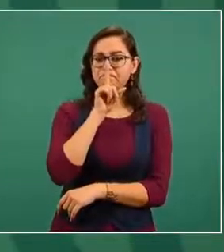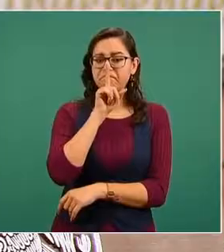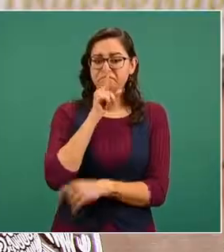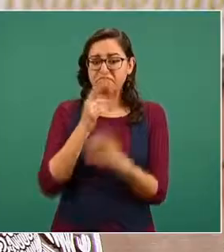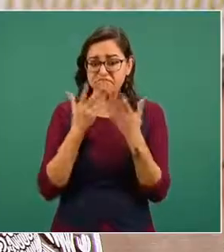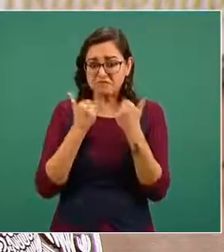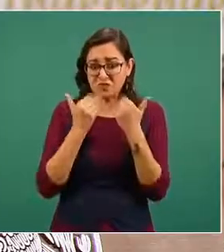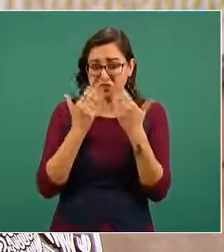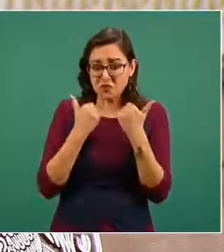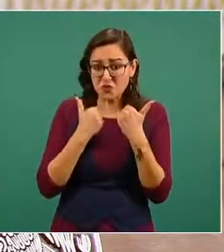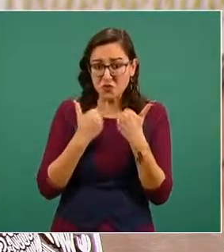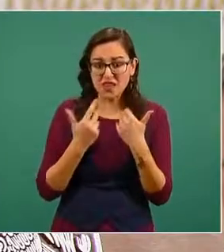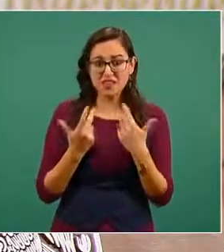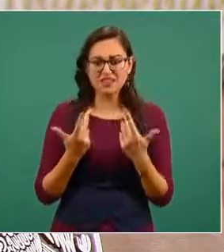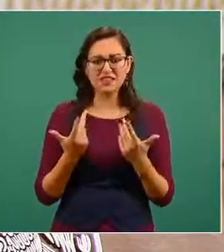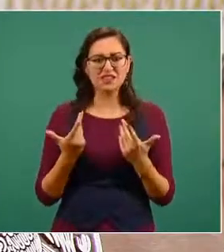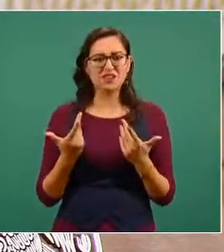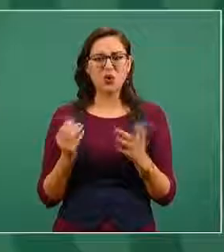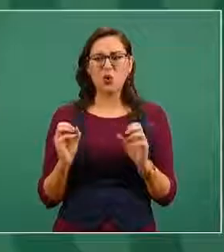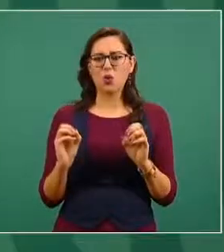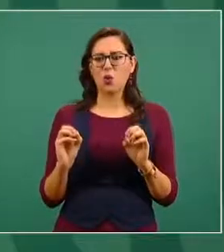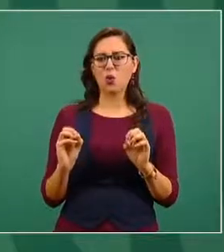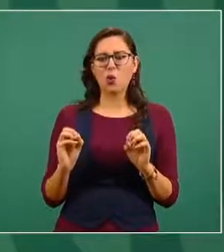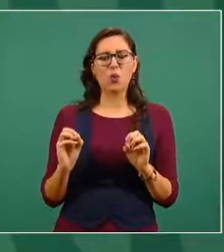hicieron no tiene